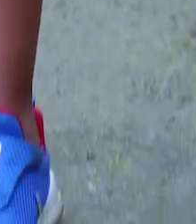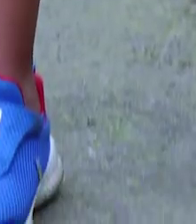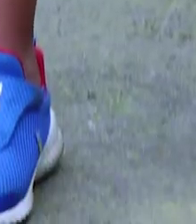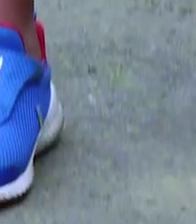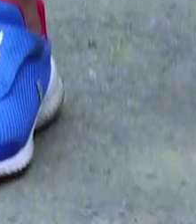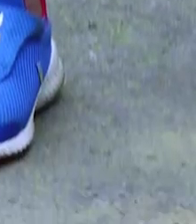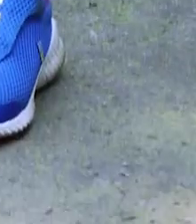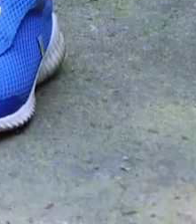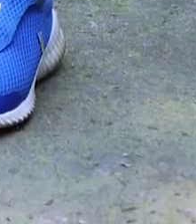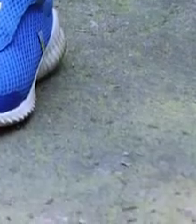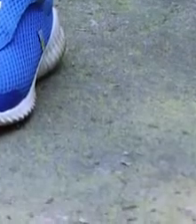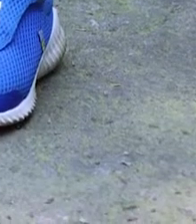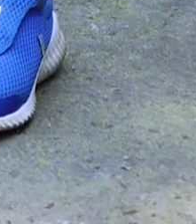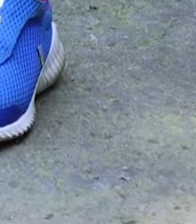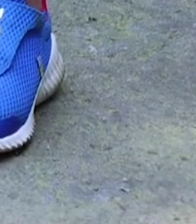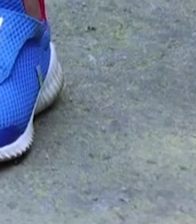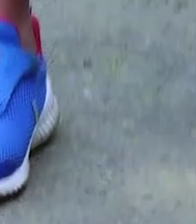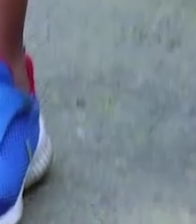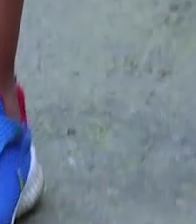Respiramos. Respira profundo.